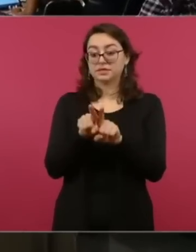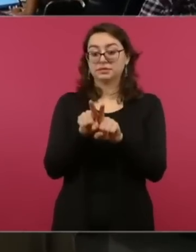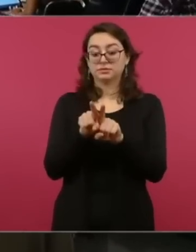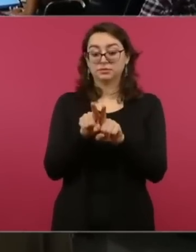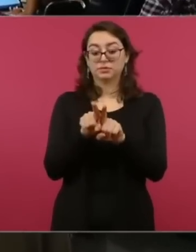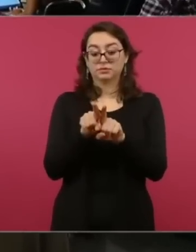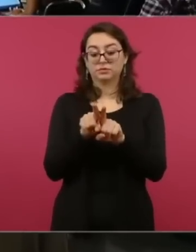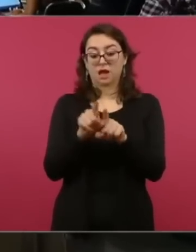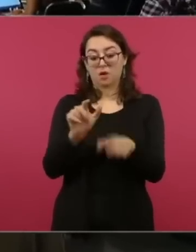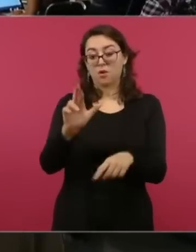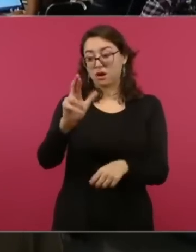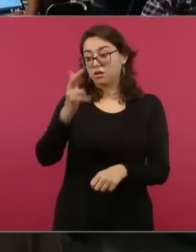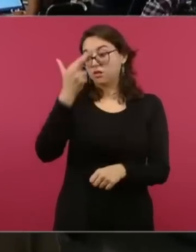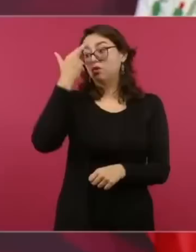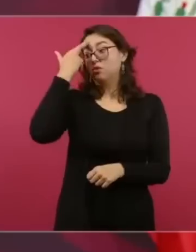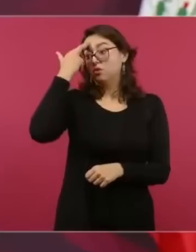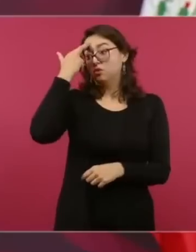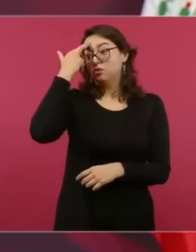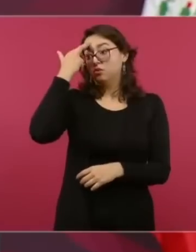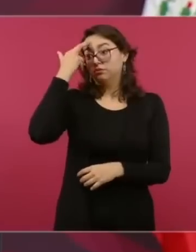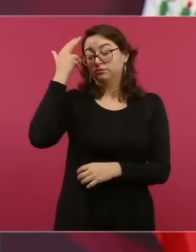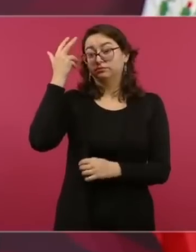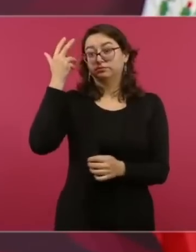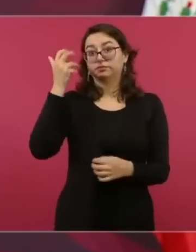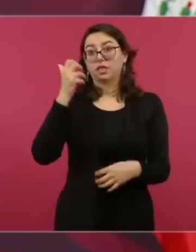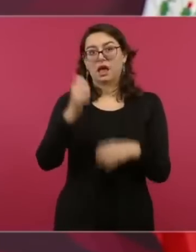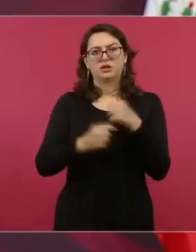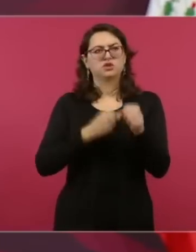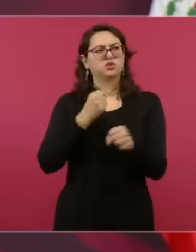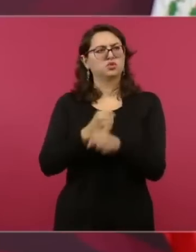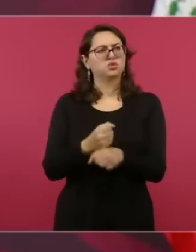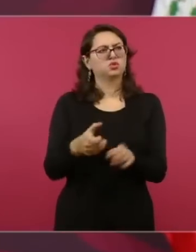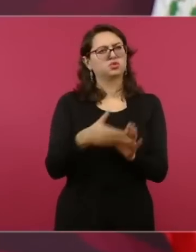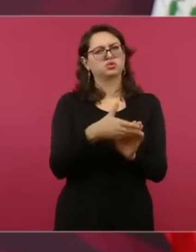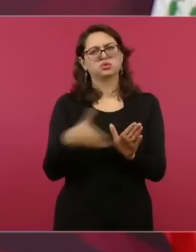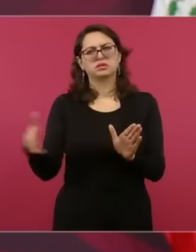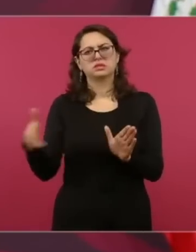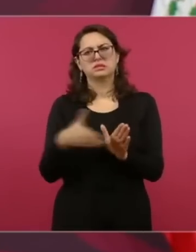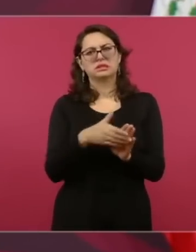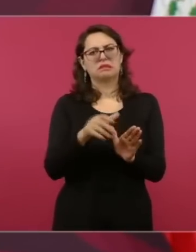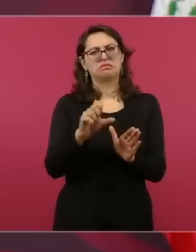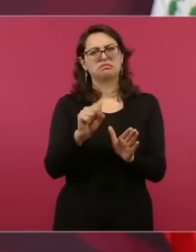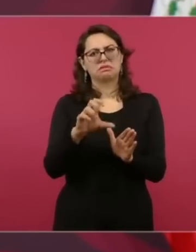los primeros libros en ese momento.